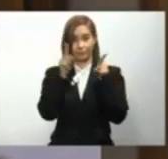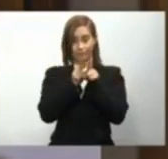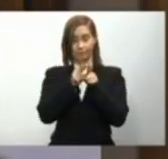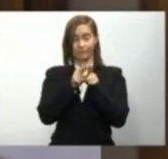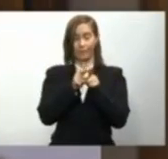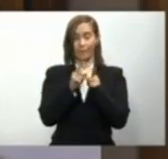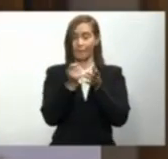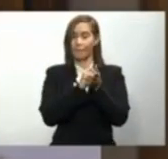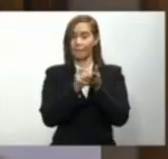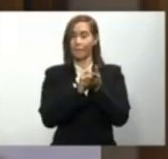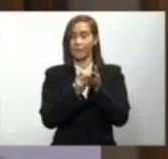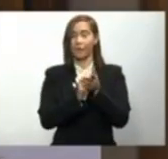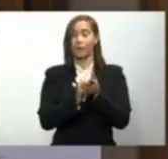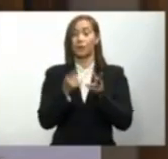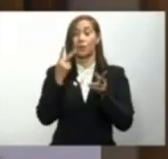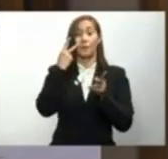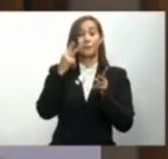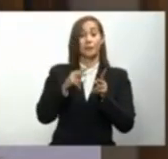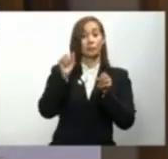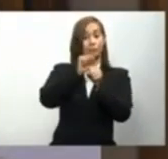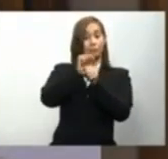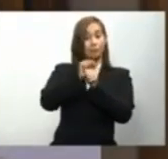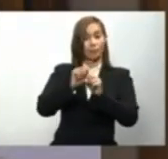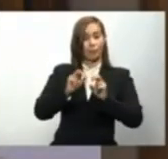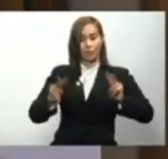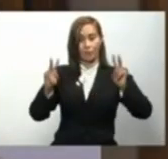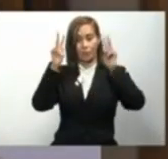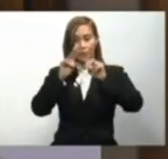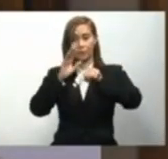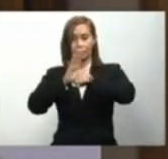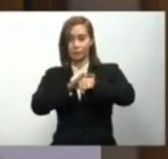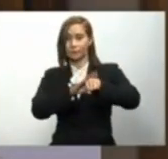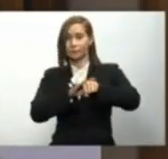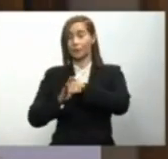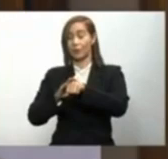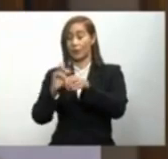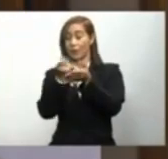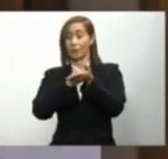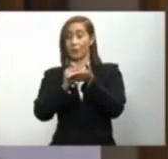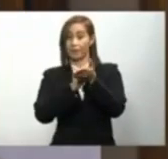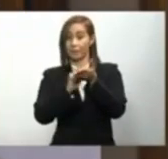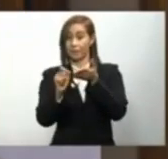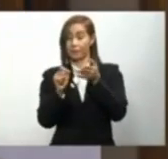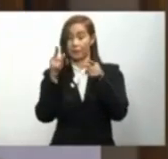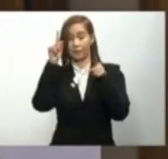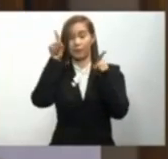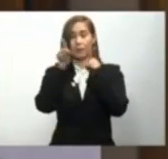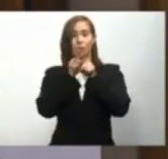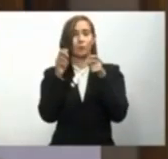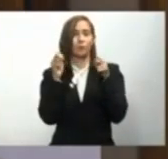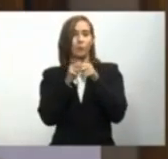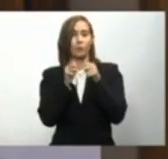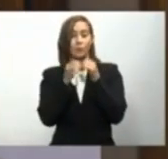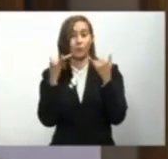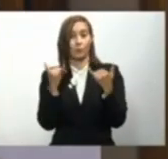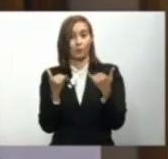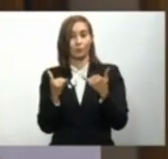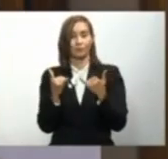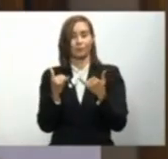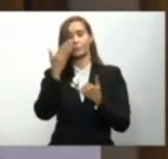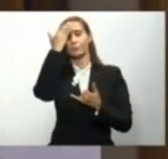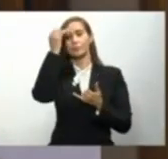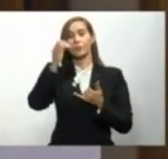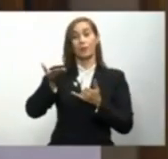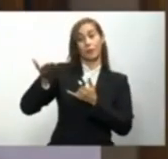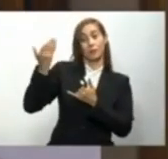y valoración del trabajo realizado, se ha convocado a la firma del pacto eléctrico por considerar que lo consensuado